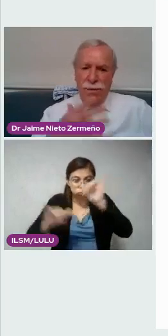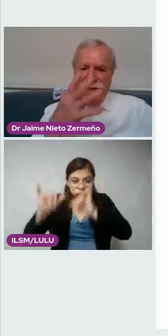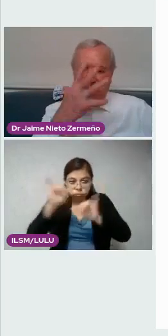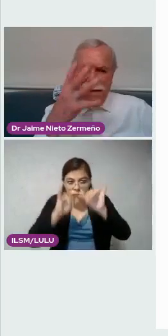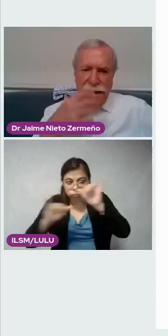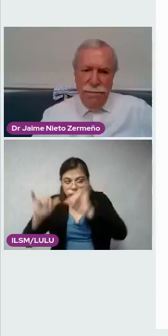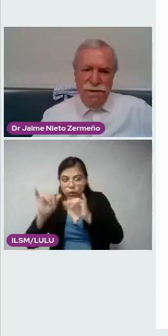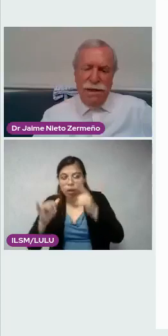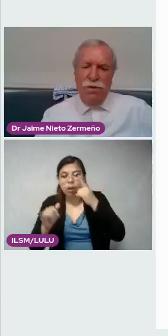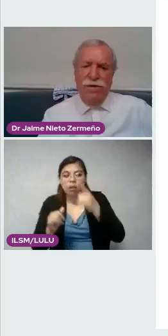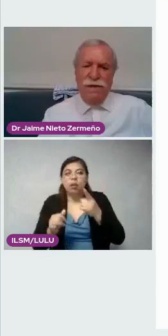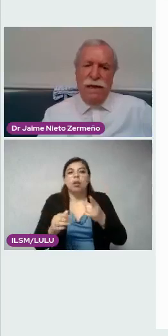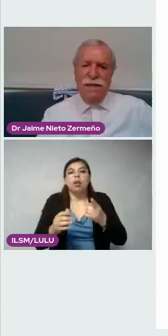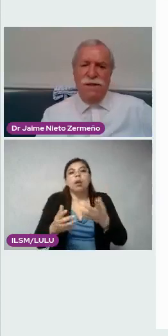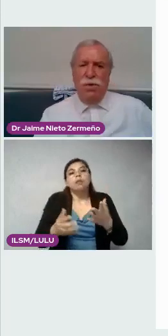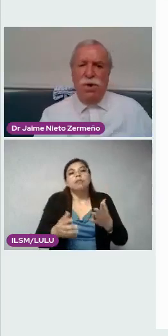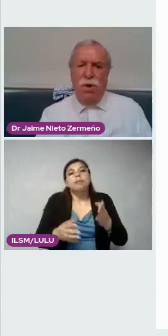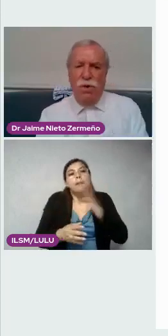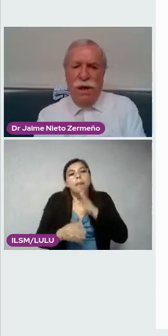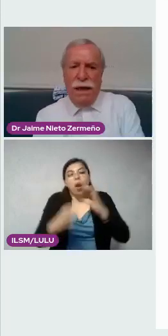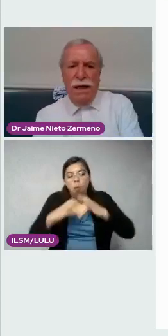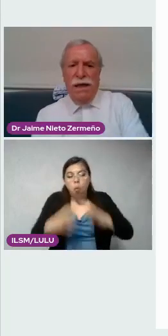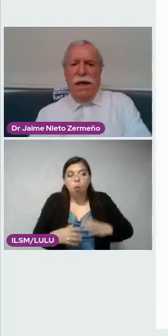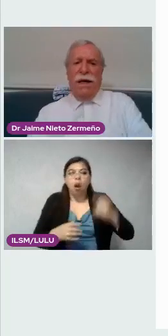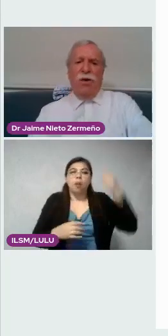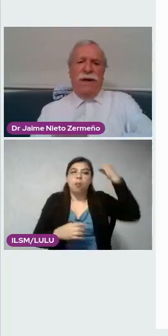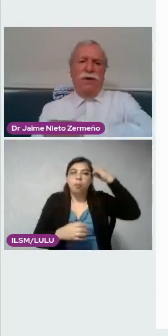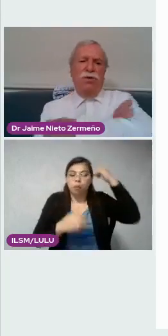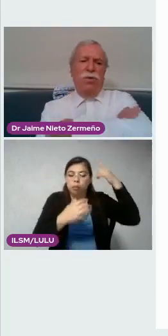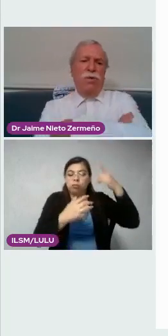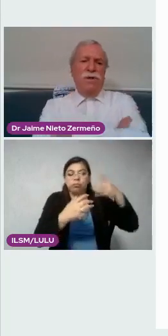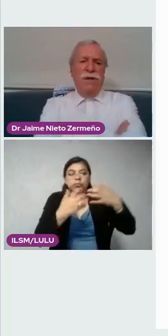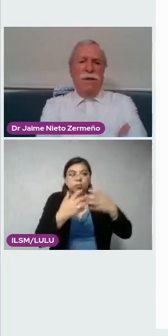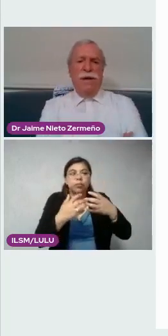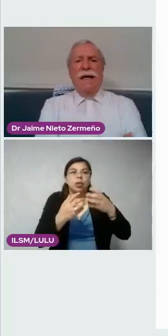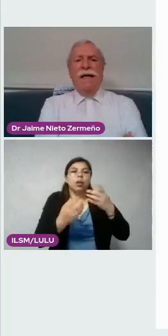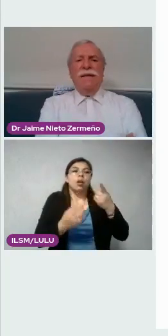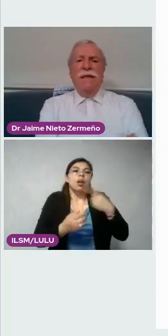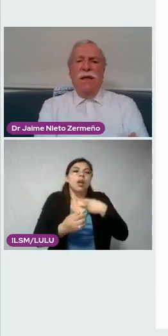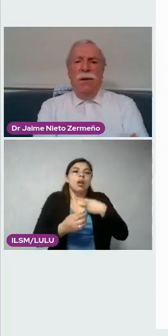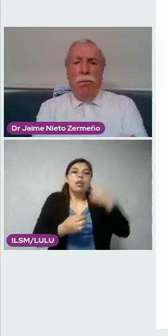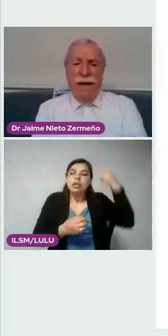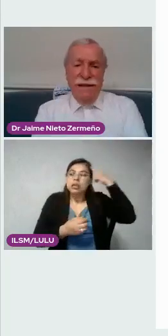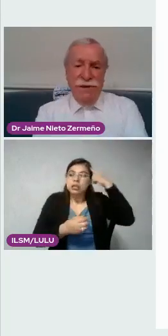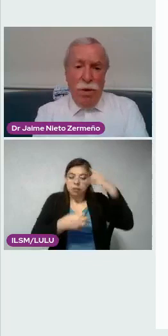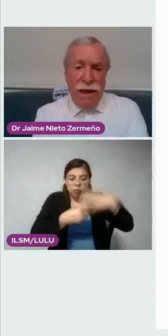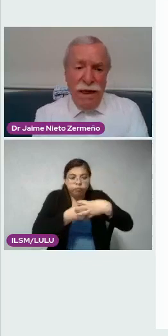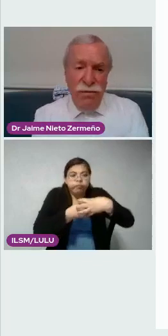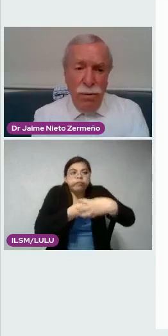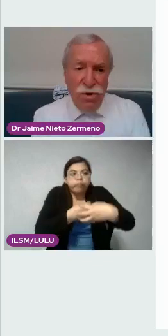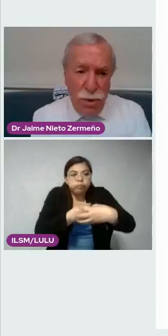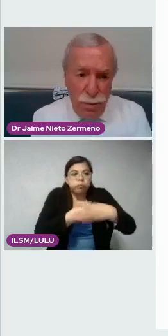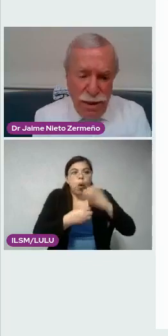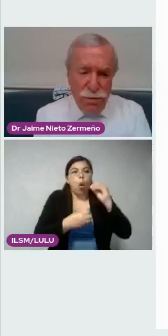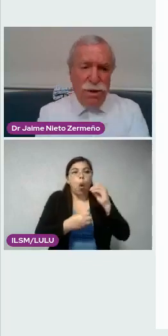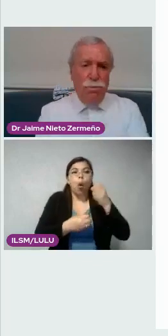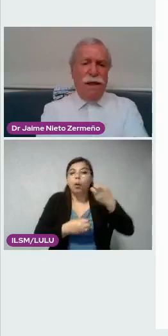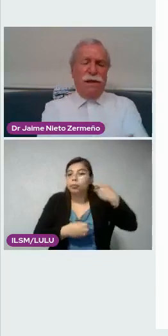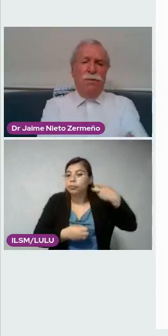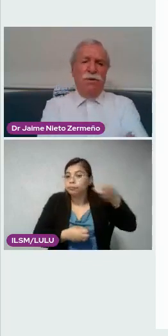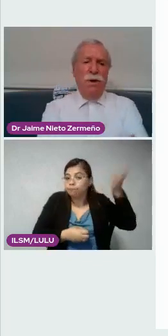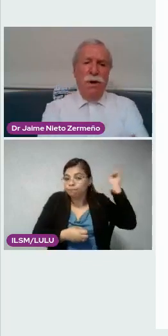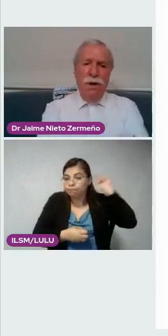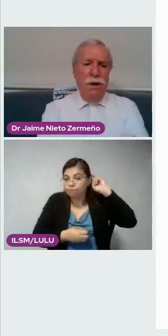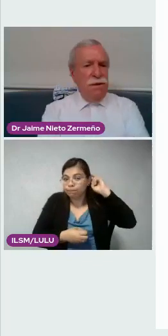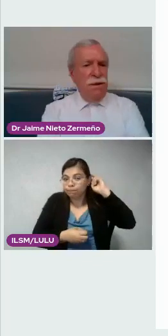malformaciones graves cronofaciales, cirugía erológica, anorecto, tumores cerebrales, implantes cocleares. Fuimos los primeros que